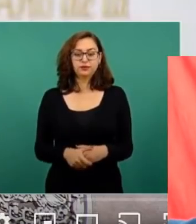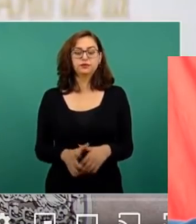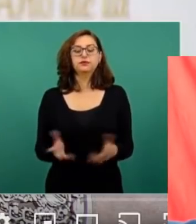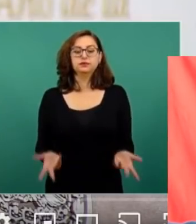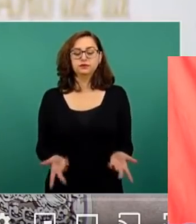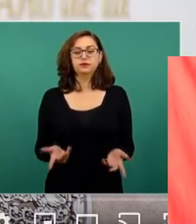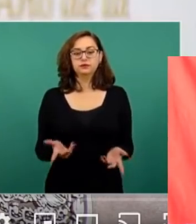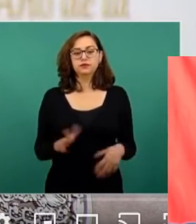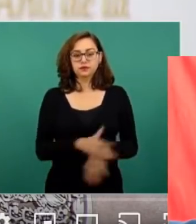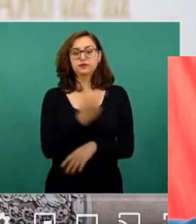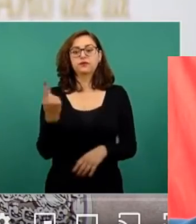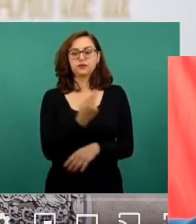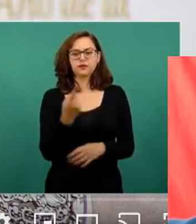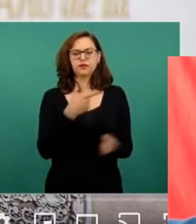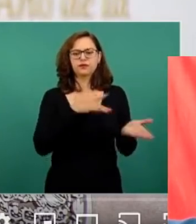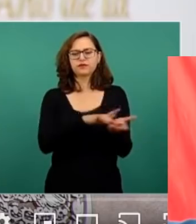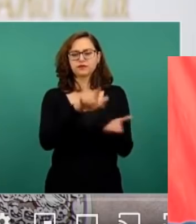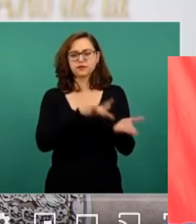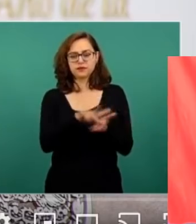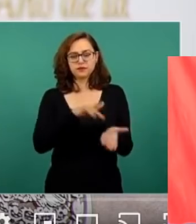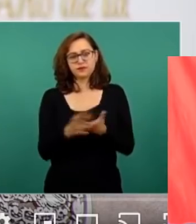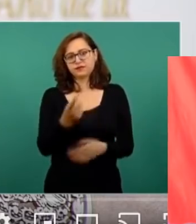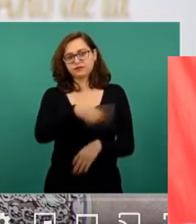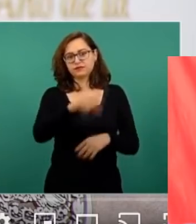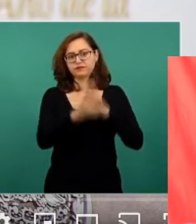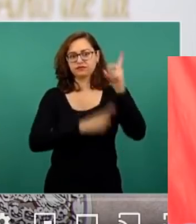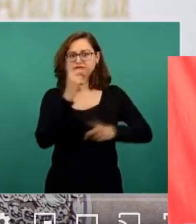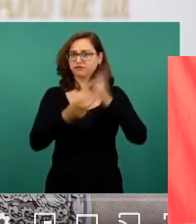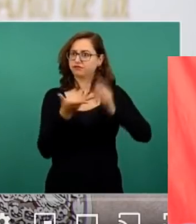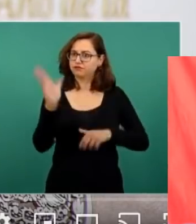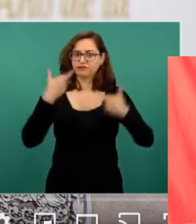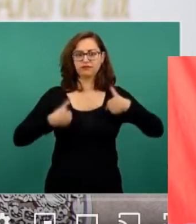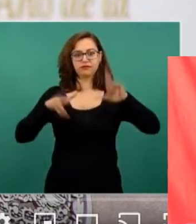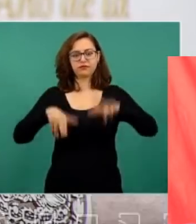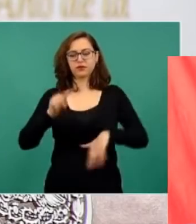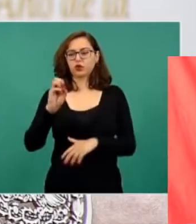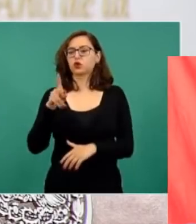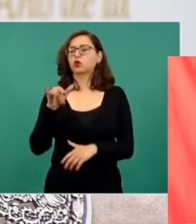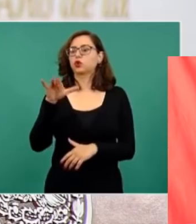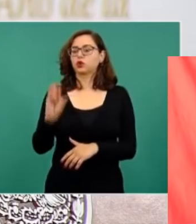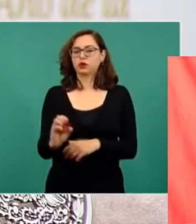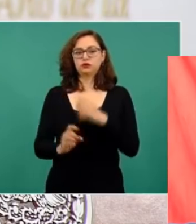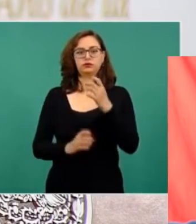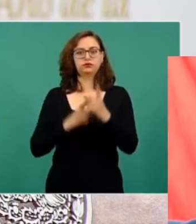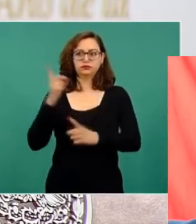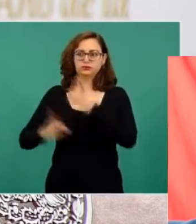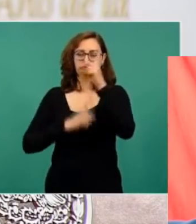que tuvieron los atletas en Tokio y que el presidente, antes de salir a Tokio, anunció que